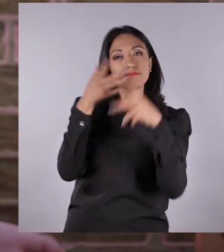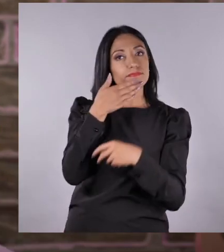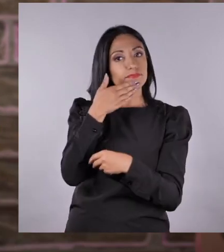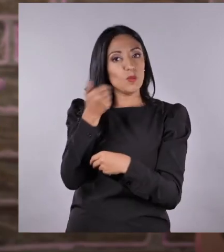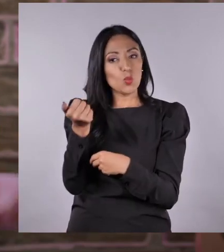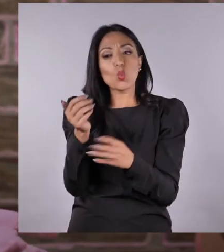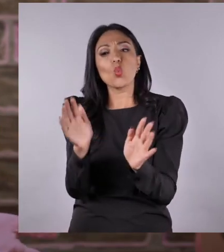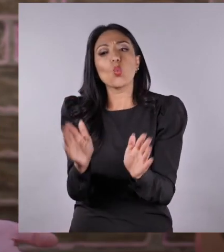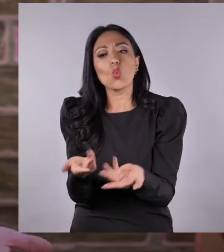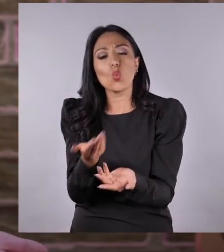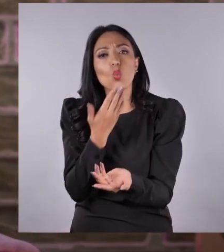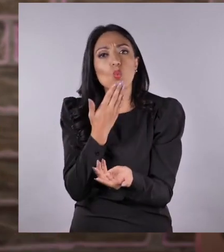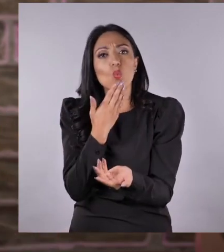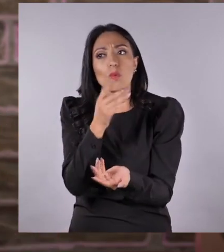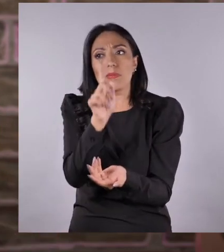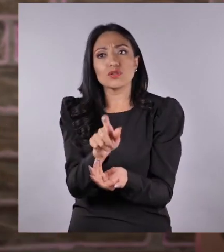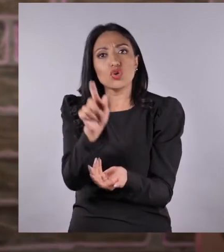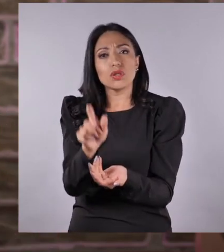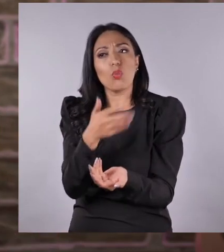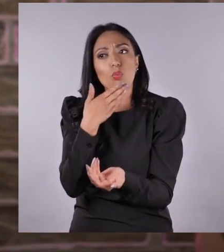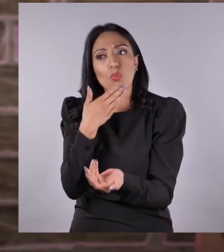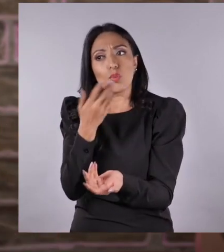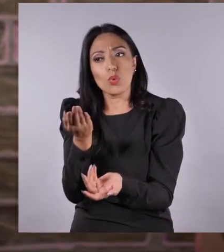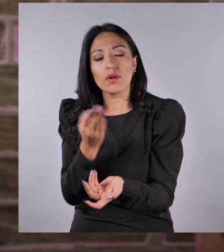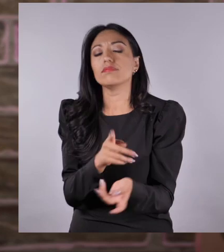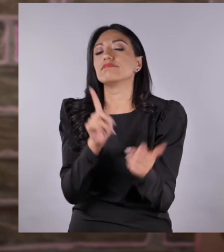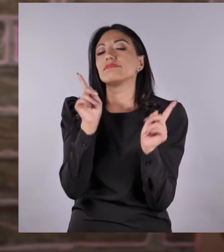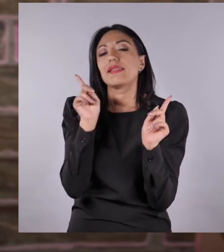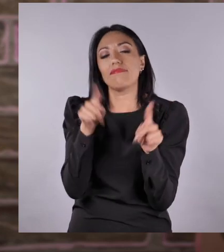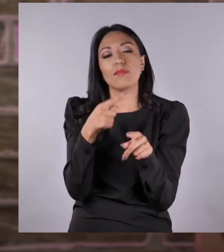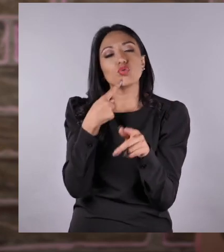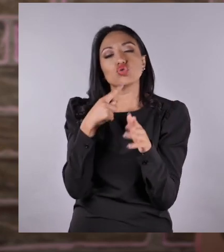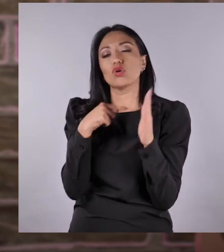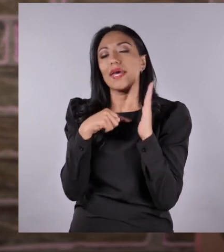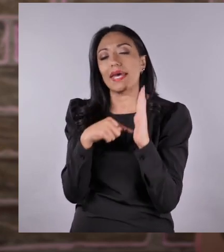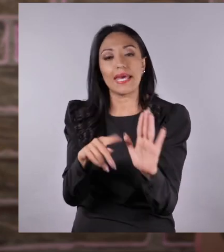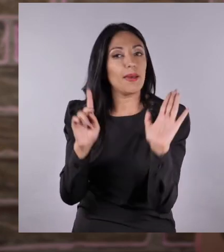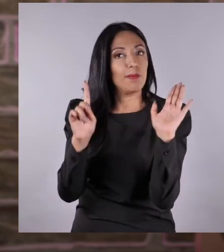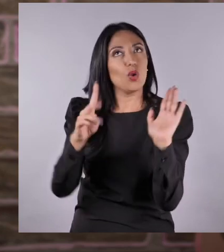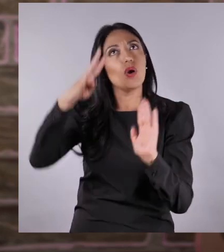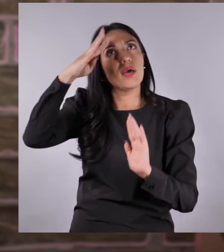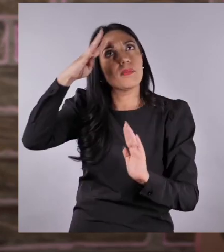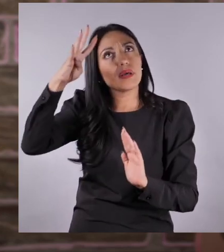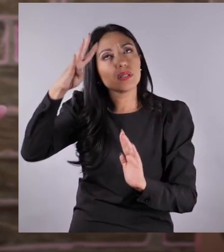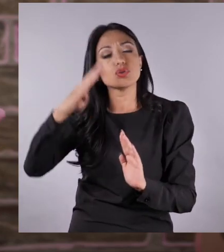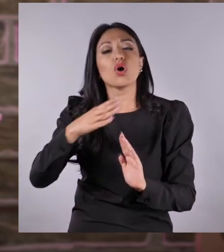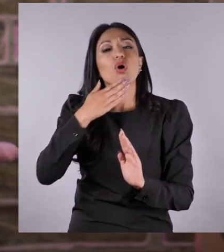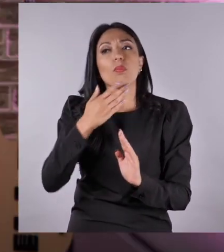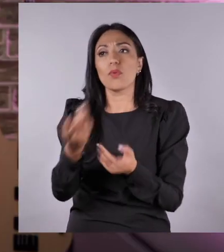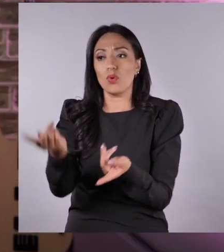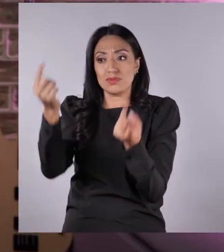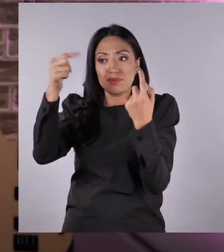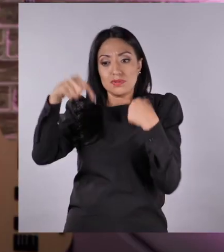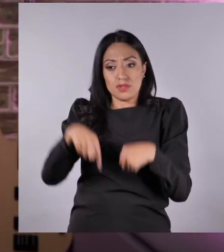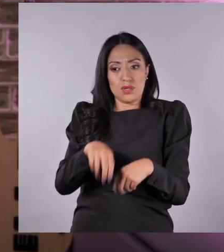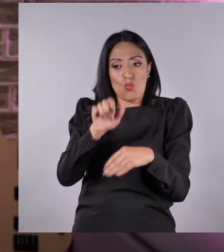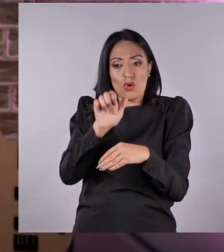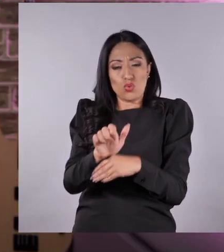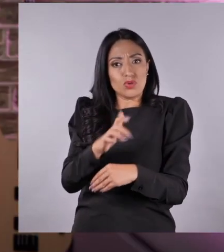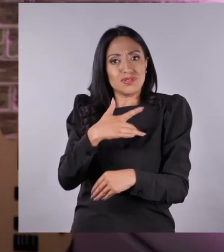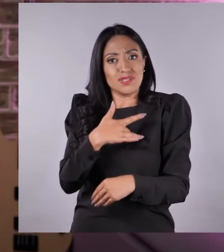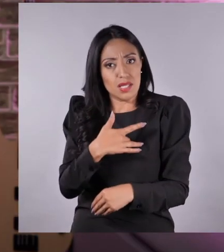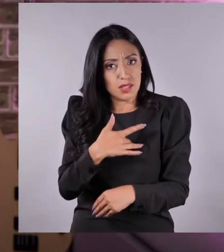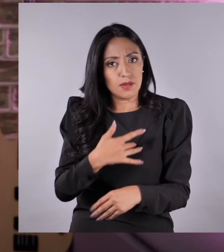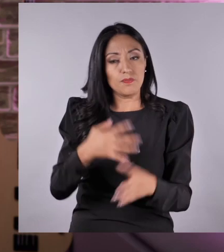comprender mejor cómo estaban las personas al venir a nuestro país, debemos hacer el ejercicio de imaginar cómo se sintieron al llegar acá.